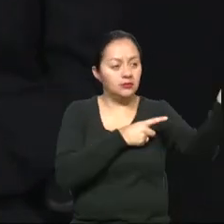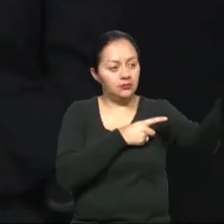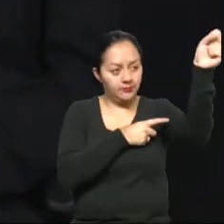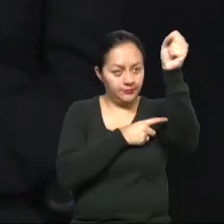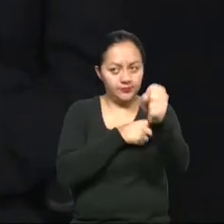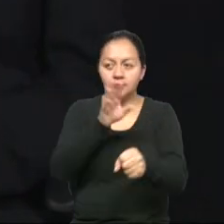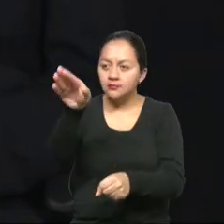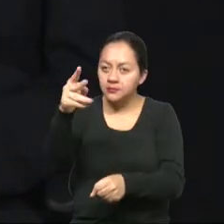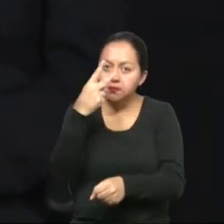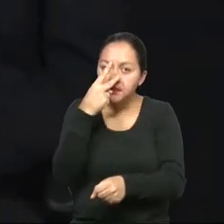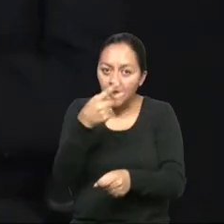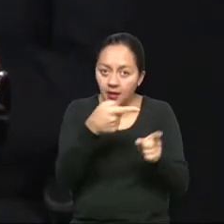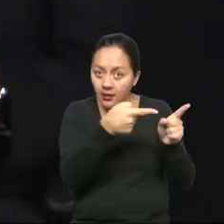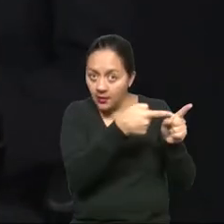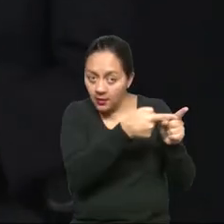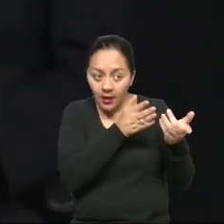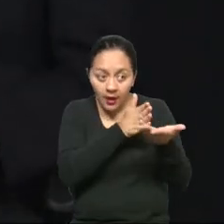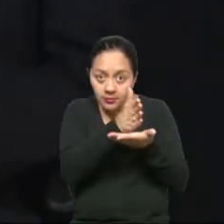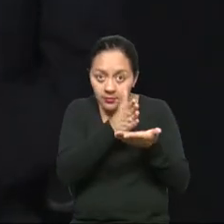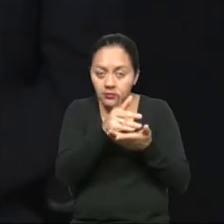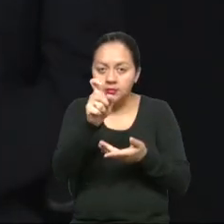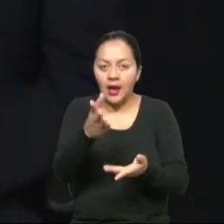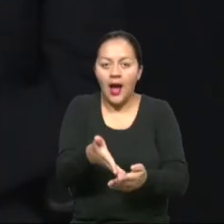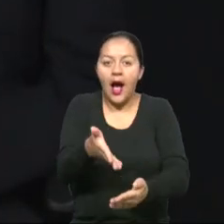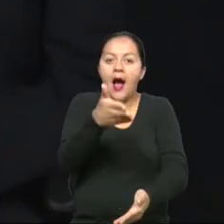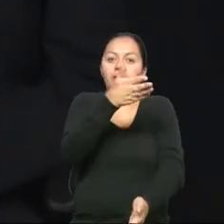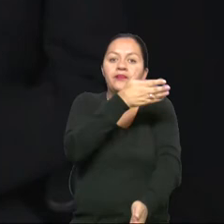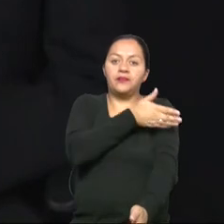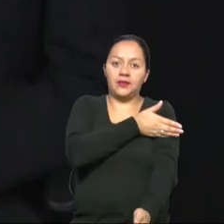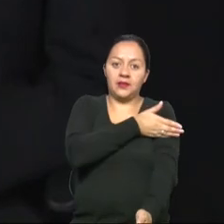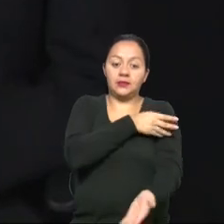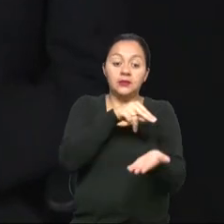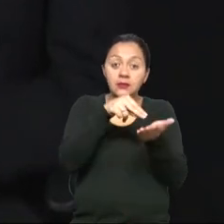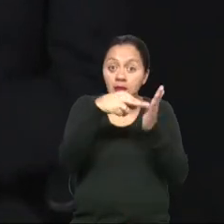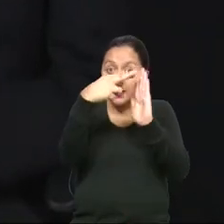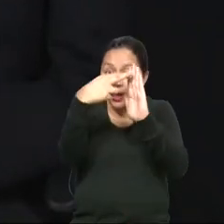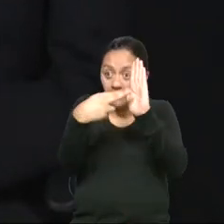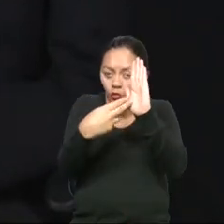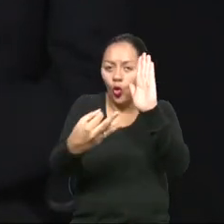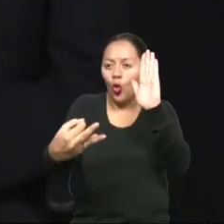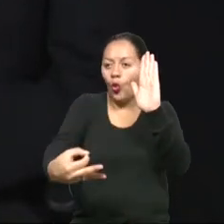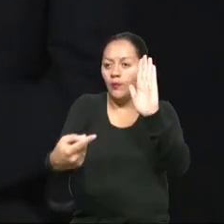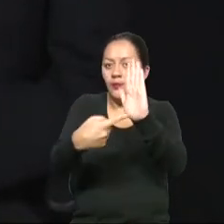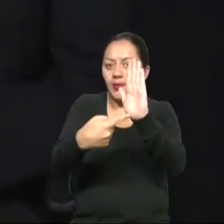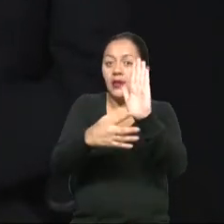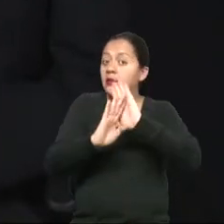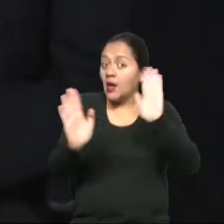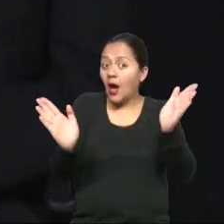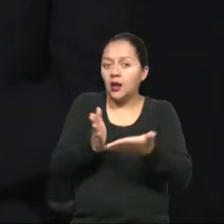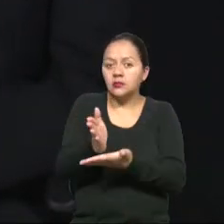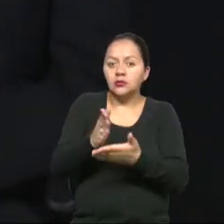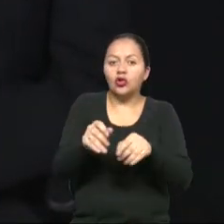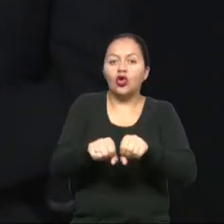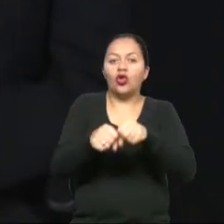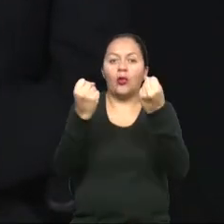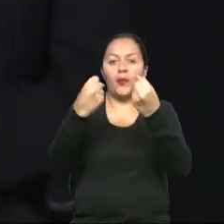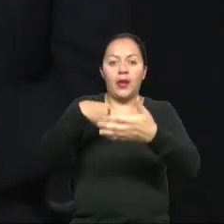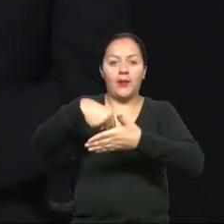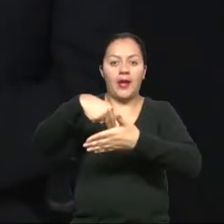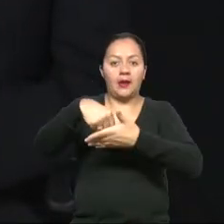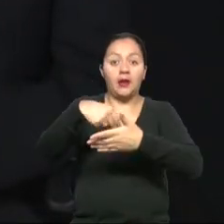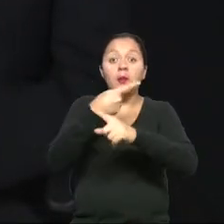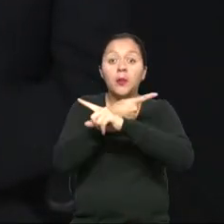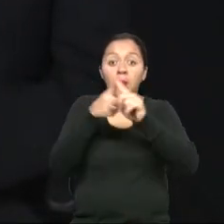tienen que generar cosas y que tienen que exigir lo que existe. Y lo que esas normas nosotros ya las tenemos en el país. Si bien es cierto que tenemos un